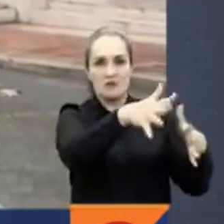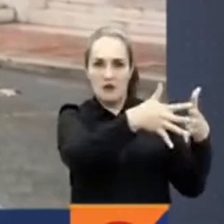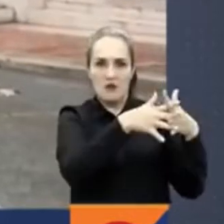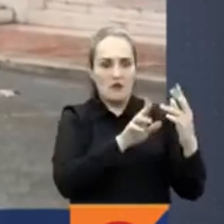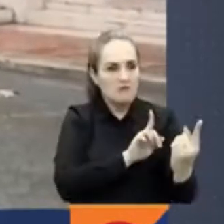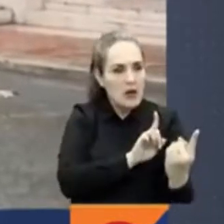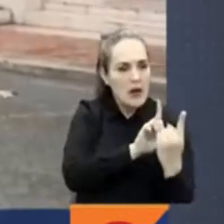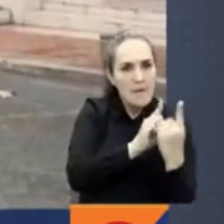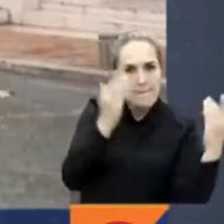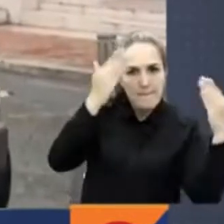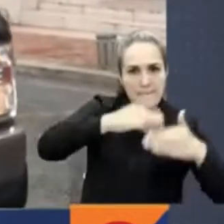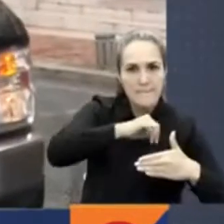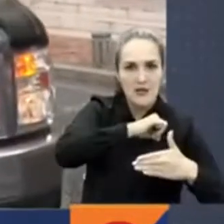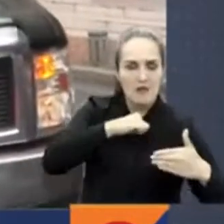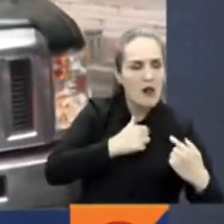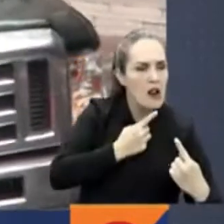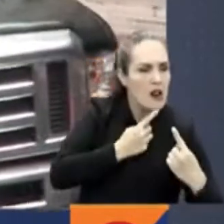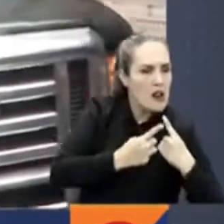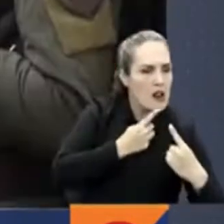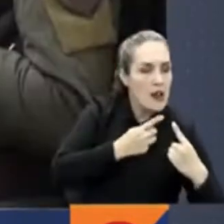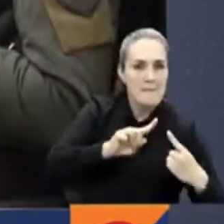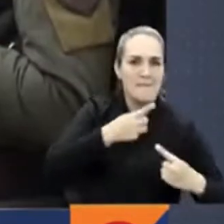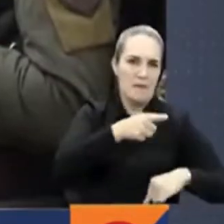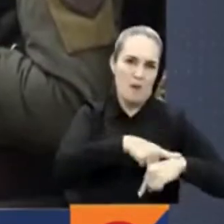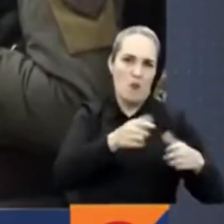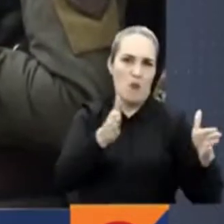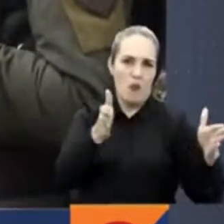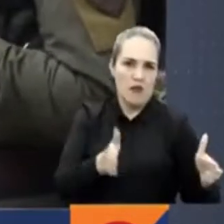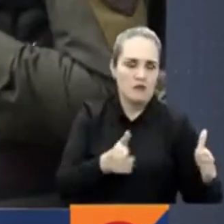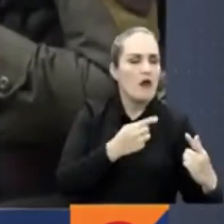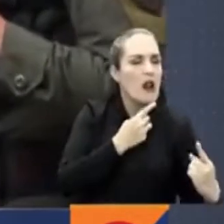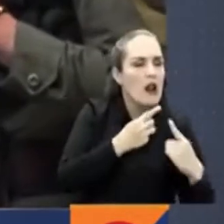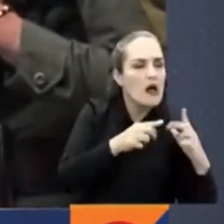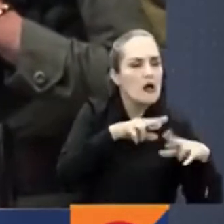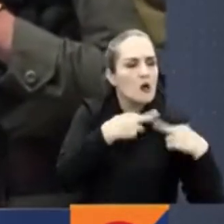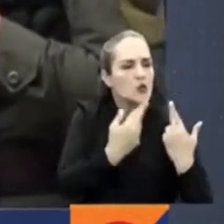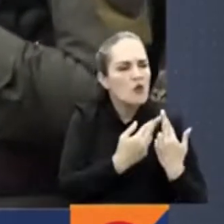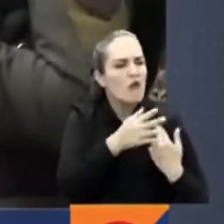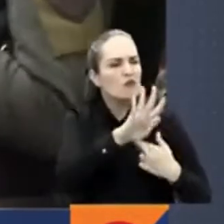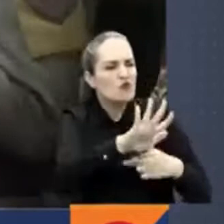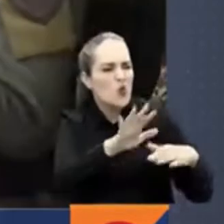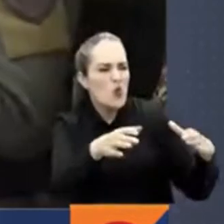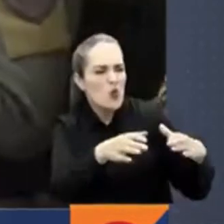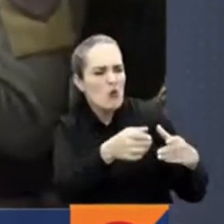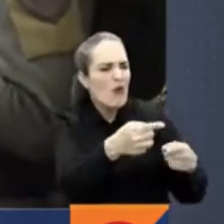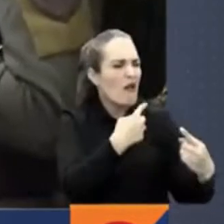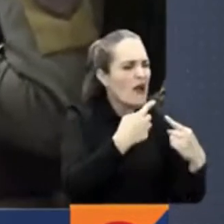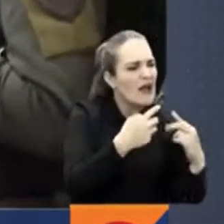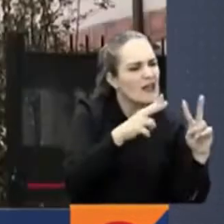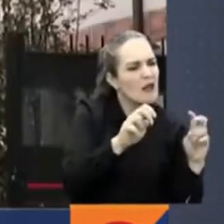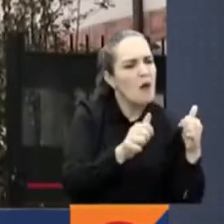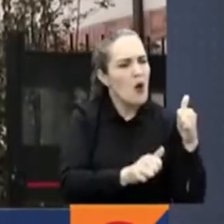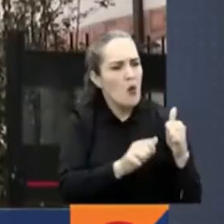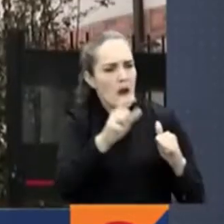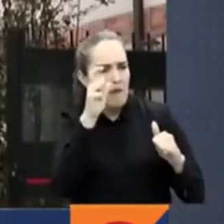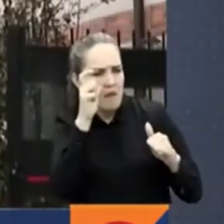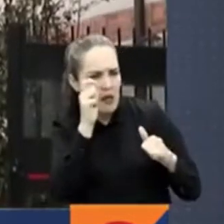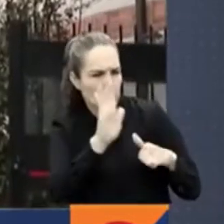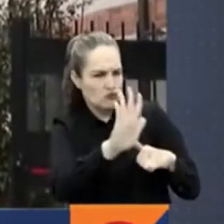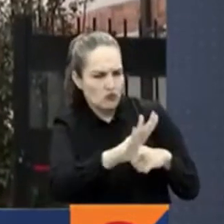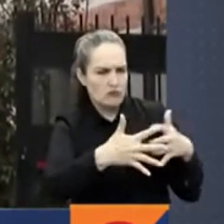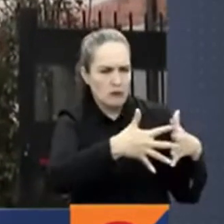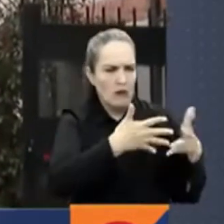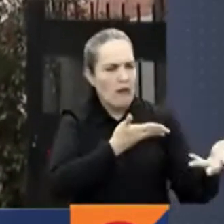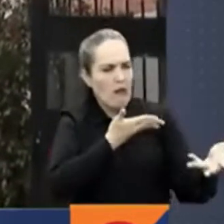Unidos. En este primer momento de la reunión se habló de todos los detalles de la delegación que acompañará al presidente electo Gustavo Petro durante su